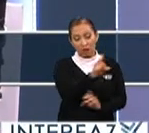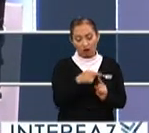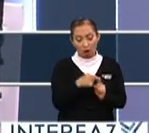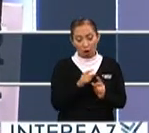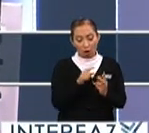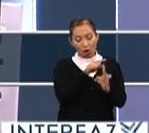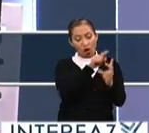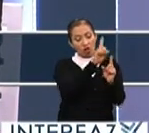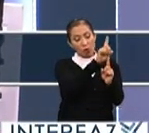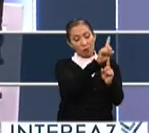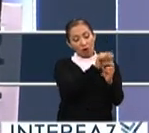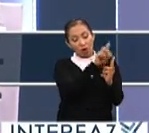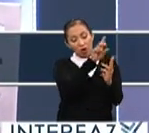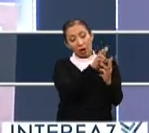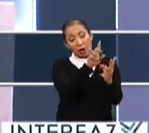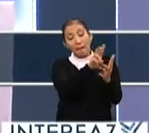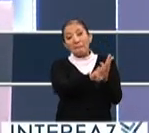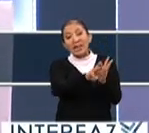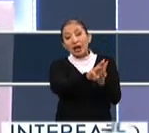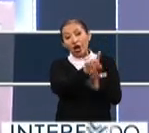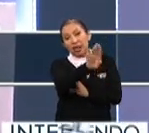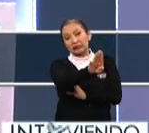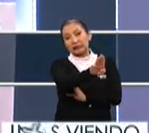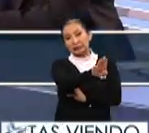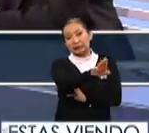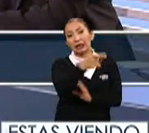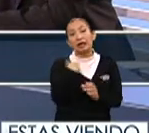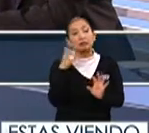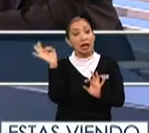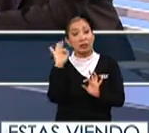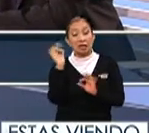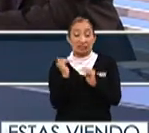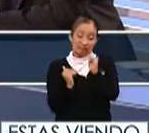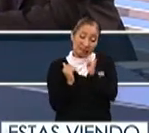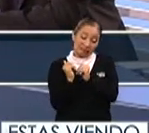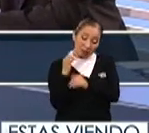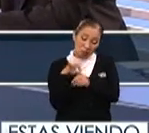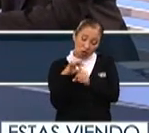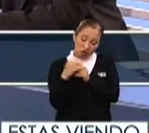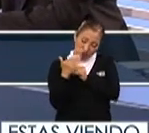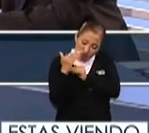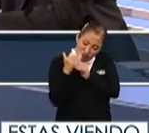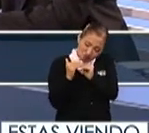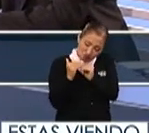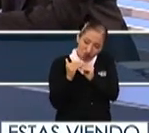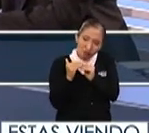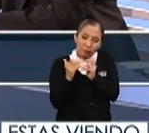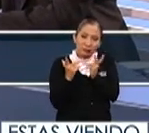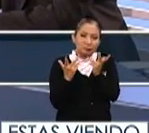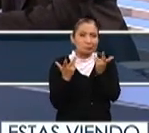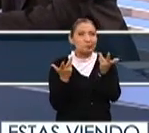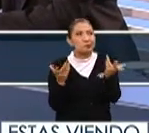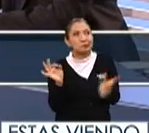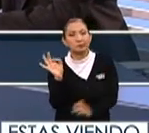jornada empezará en estos cómputos oficiales. caso de elecciones cerradas, ya sea en alguna,